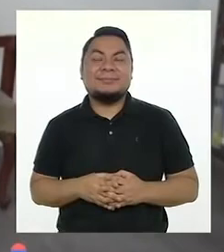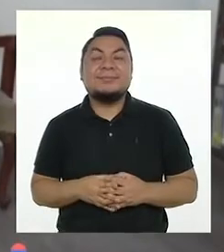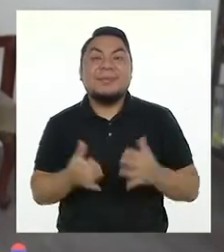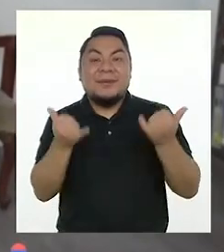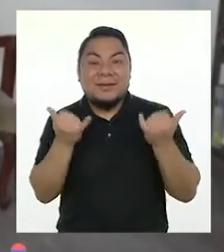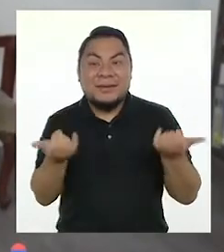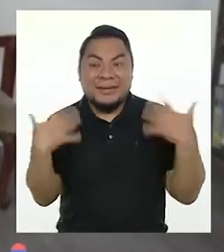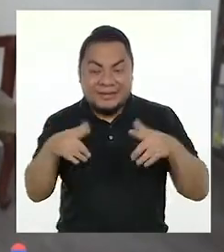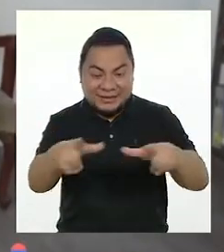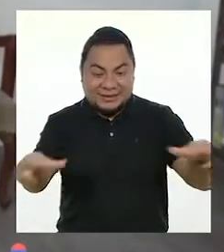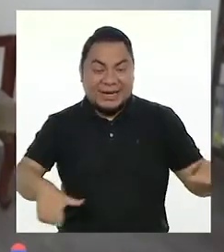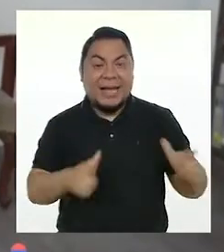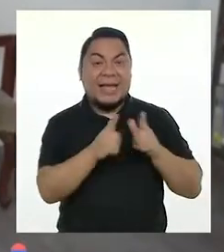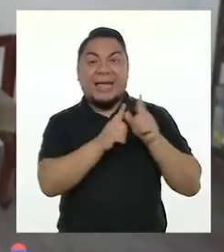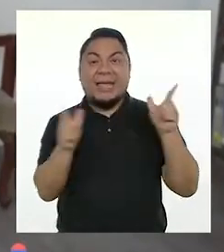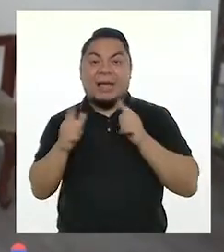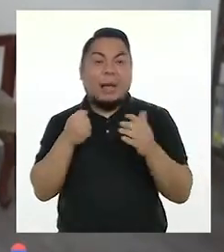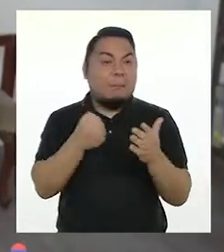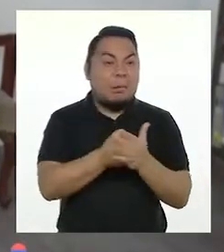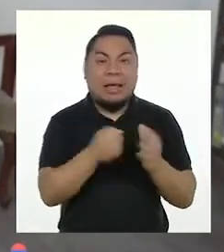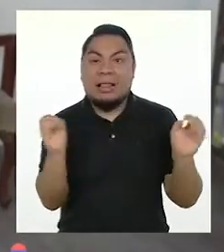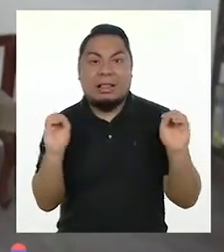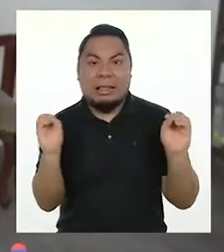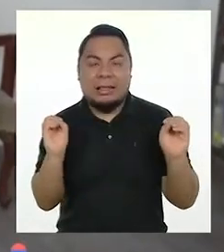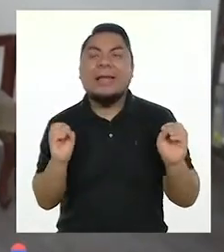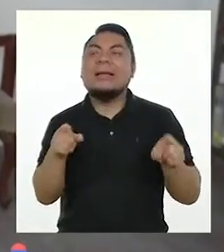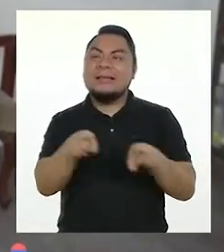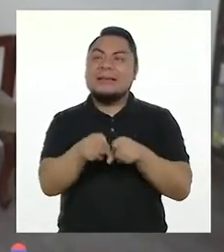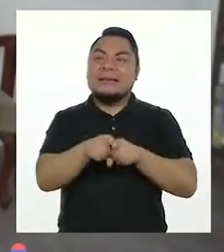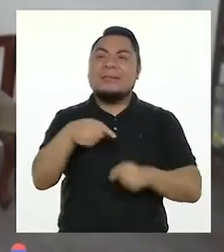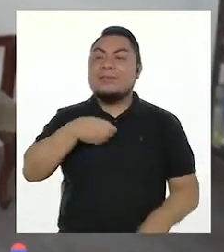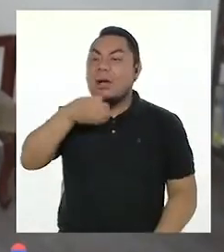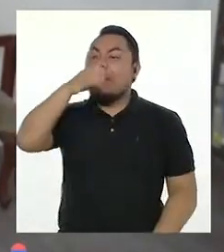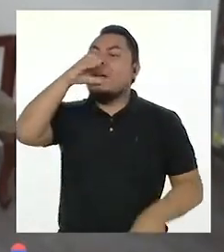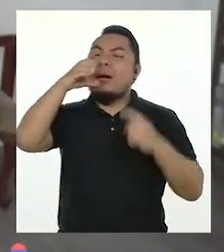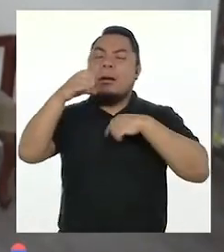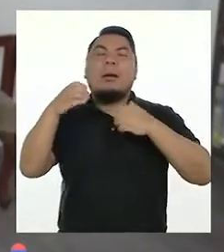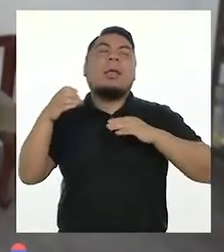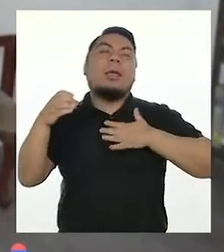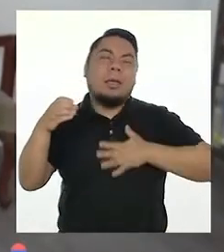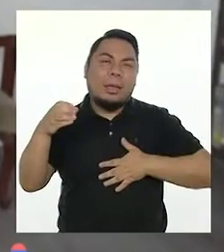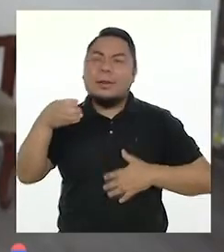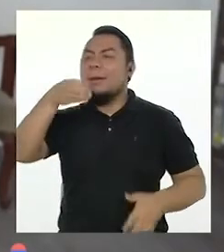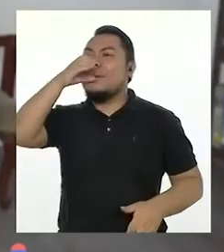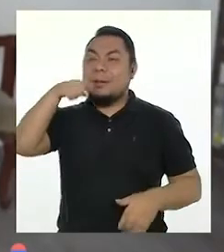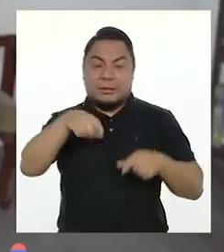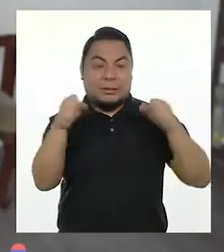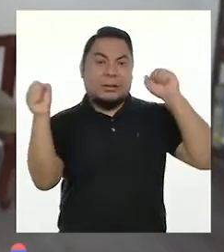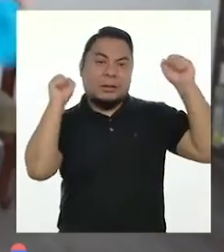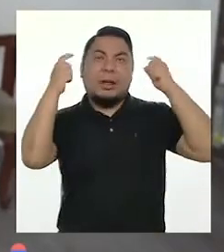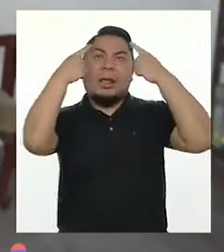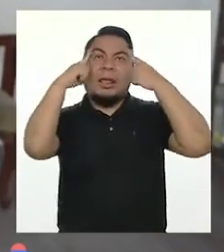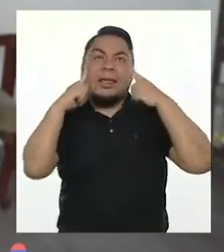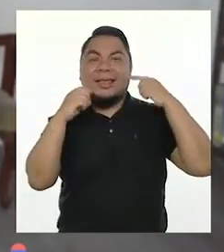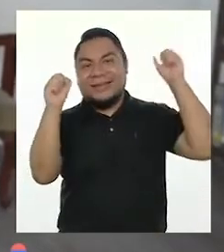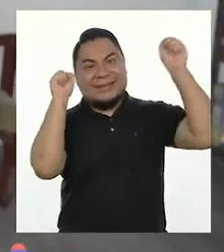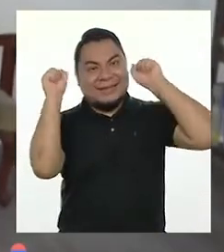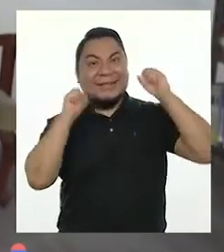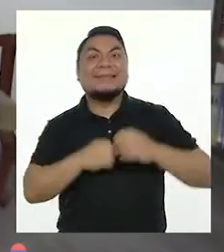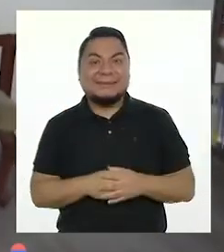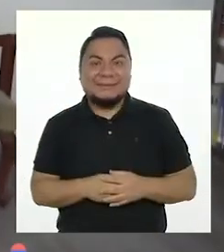Ahora sí, tenemos todo listo para no golpearnos. Y además, tengo mi agua para hidratarme y mi toalla por si subo mucho.